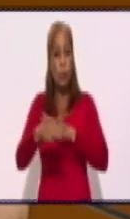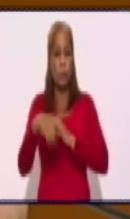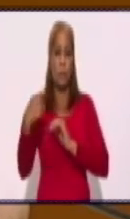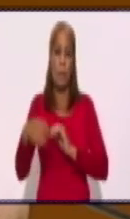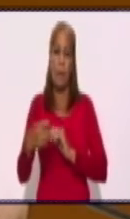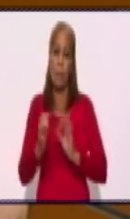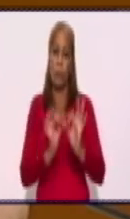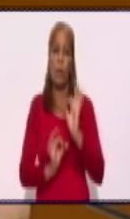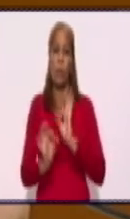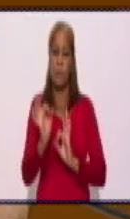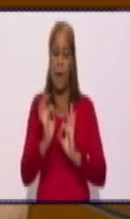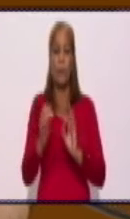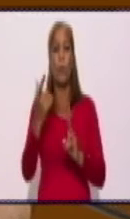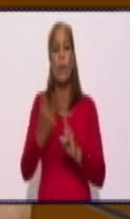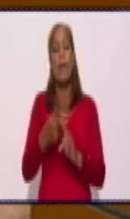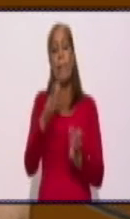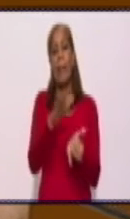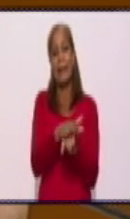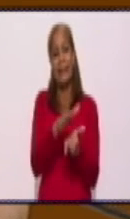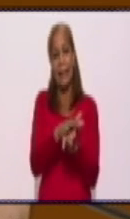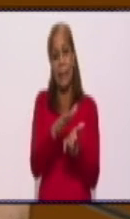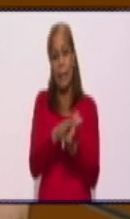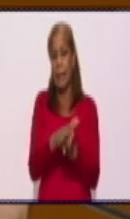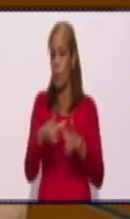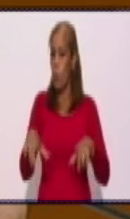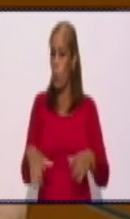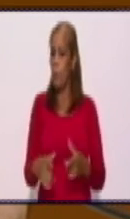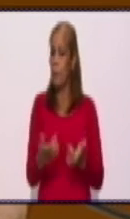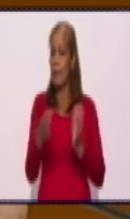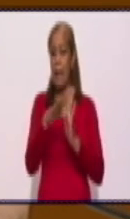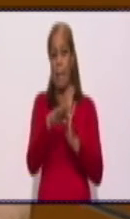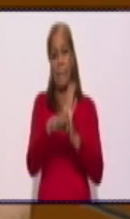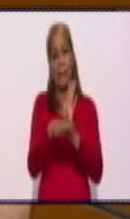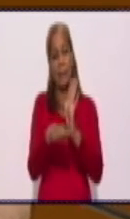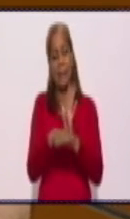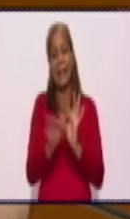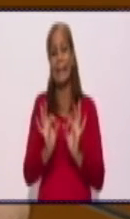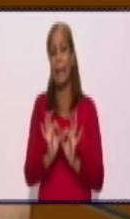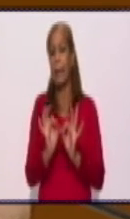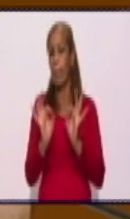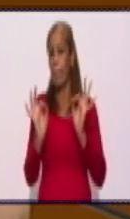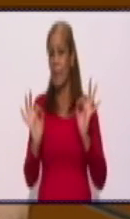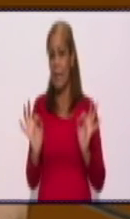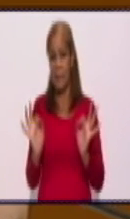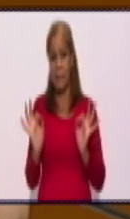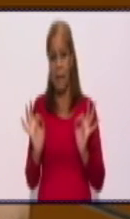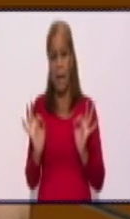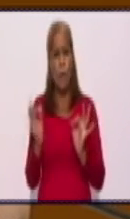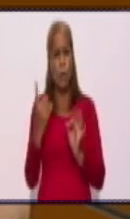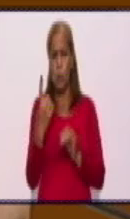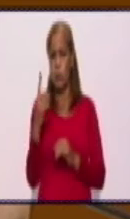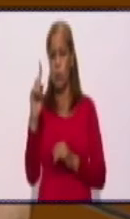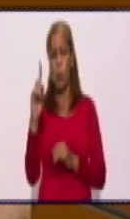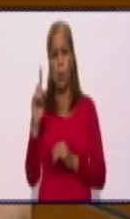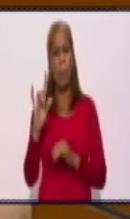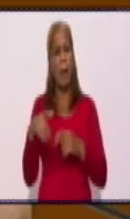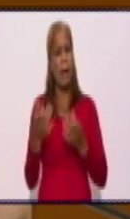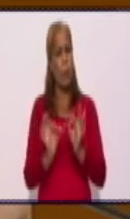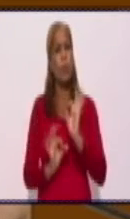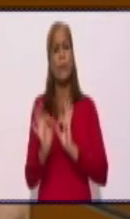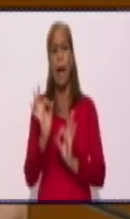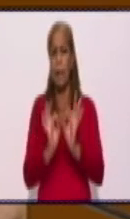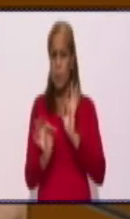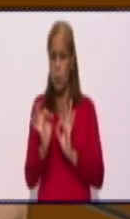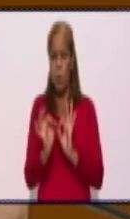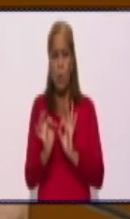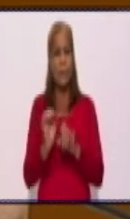que mantener siempre las normas de higiene personal, no solo ya para protegernos de la COVID, sino para protegernos de cualquier